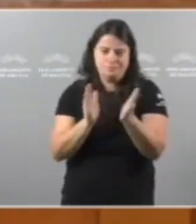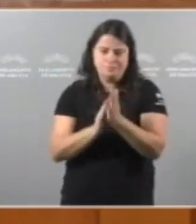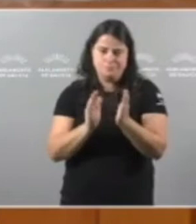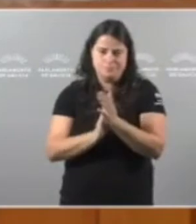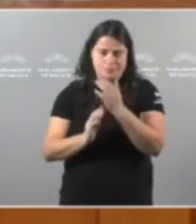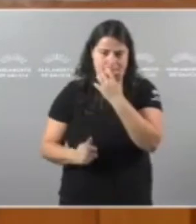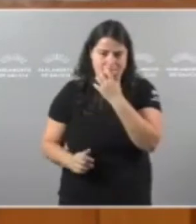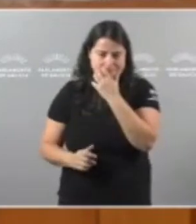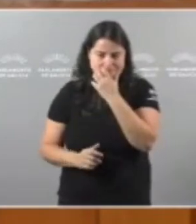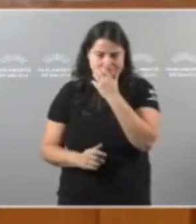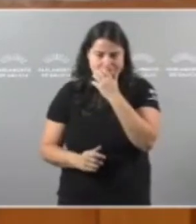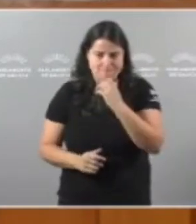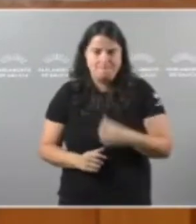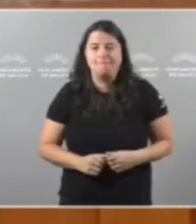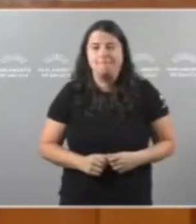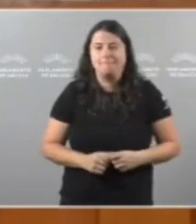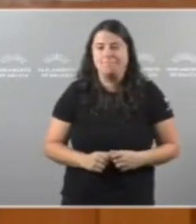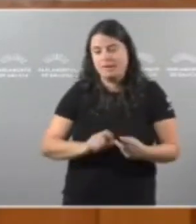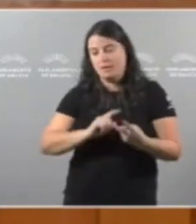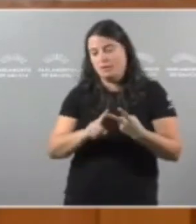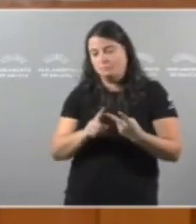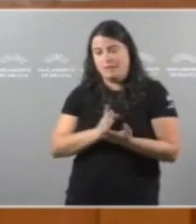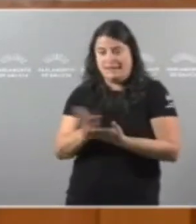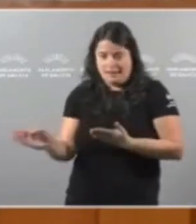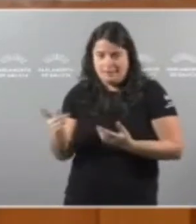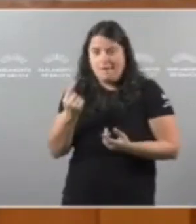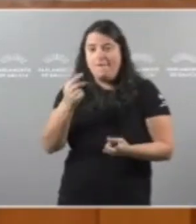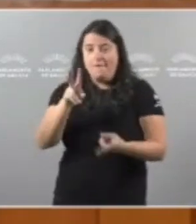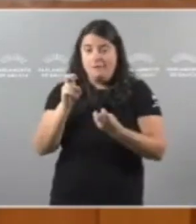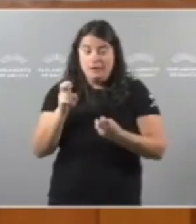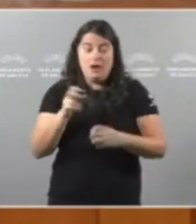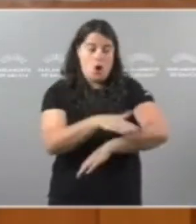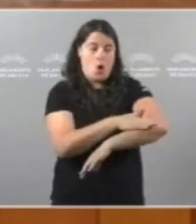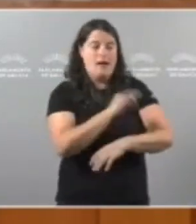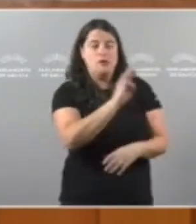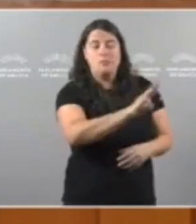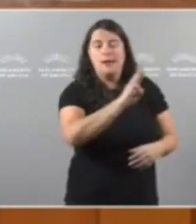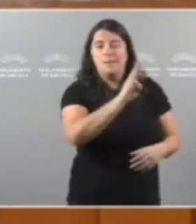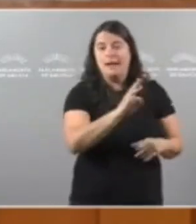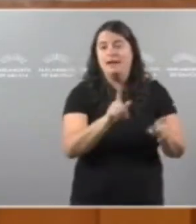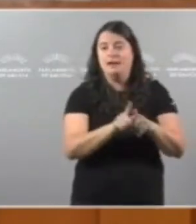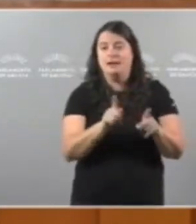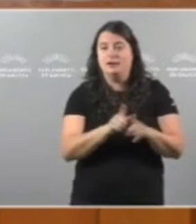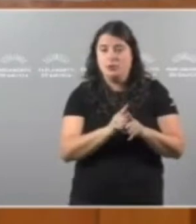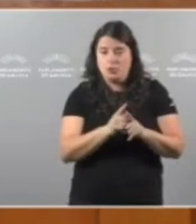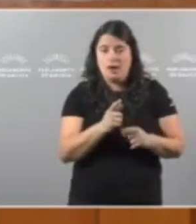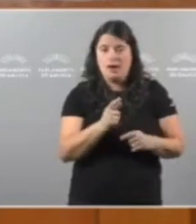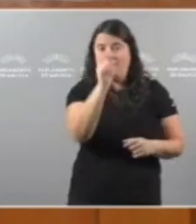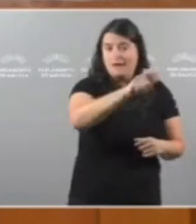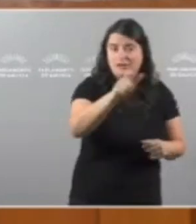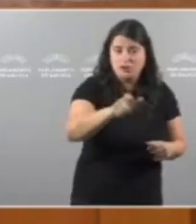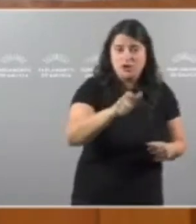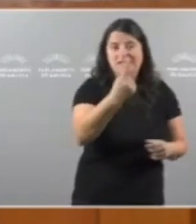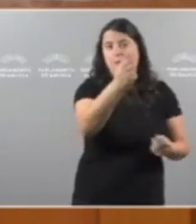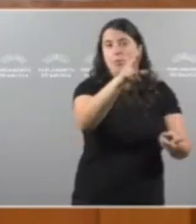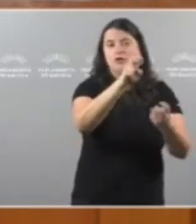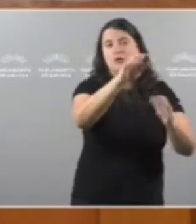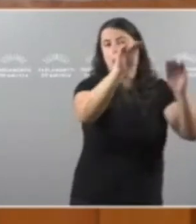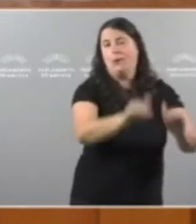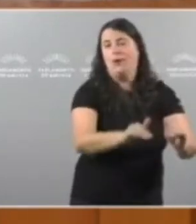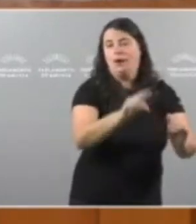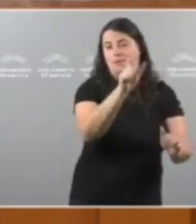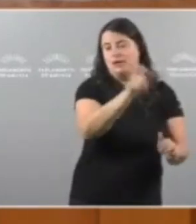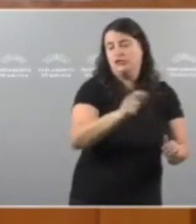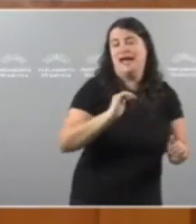Seguindo coa nosa alternativa fiscal Fronte a un goberno do Partido Popular Que lleváis a máis os impostos A que máis ten